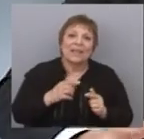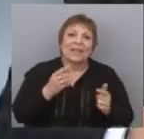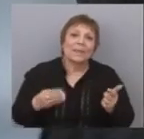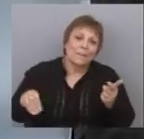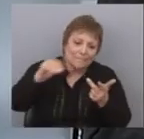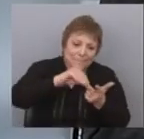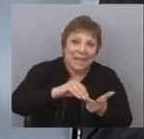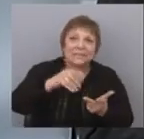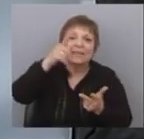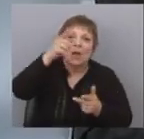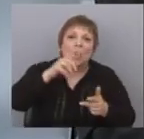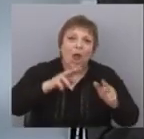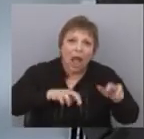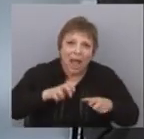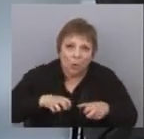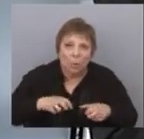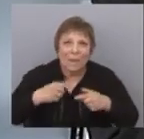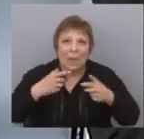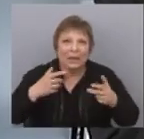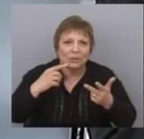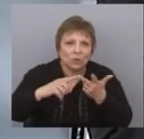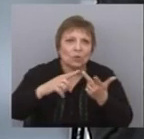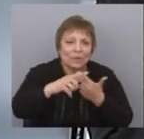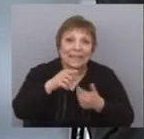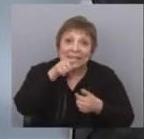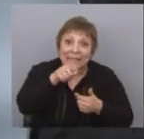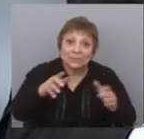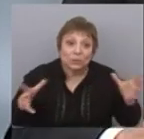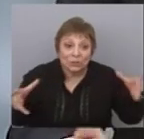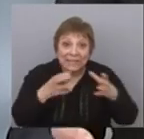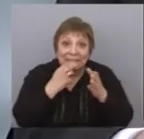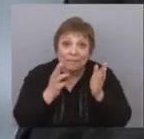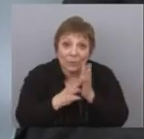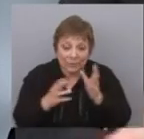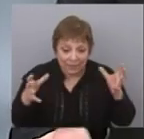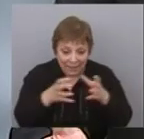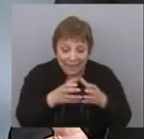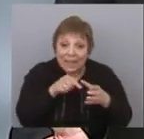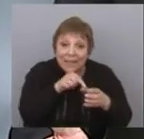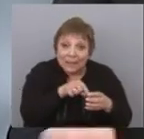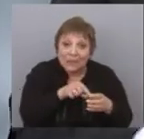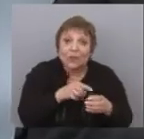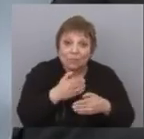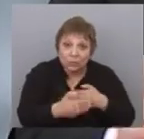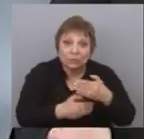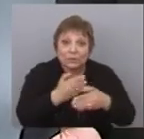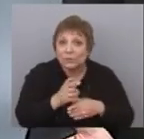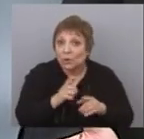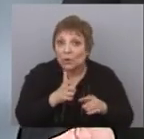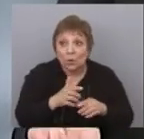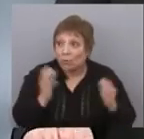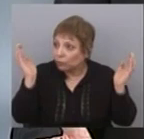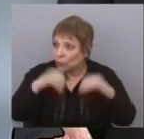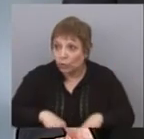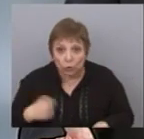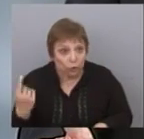toda la actividad agropecuaria, y esos impuestos están hoy caminando, funcionando, no hubo ningún cataclismo y